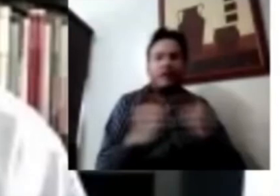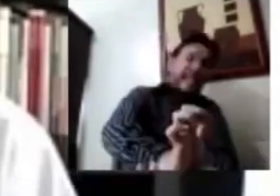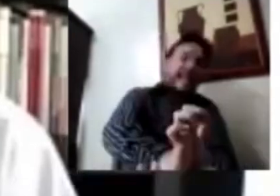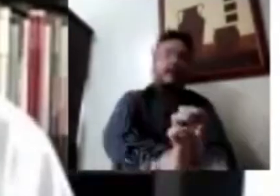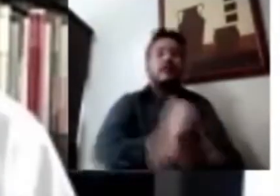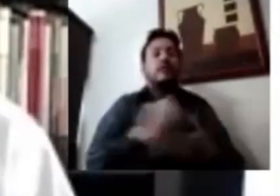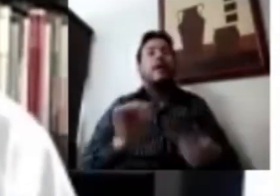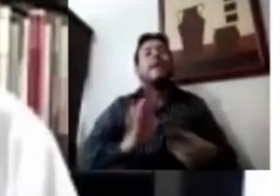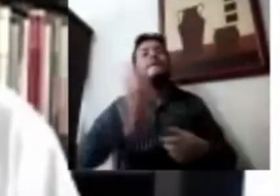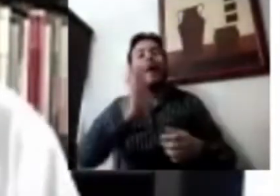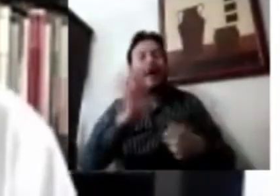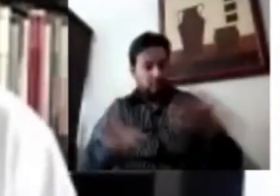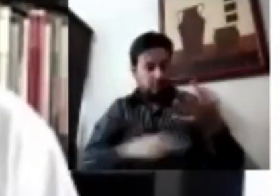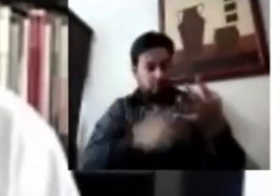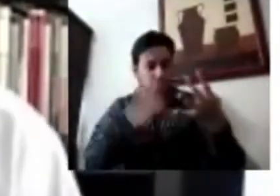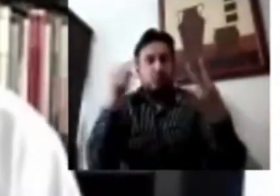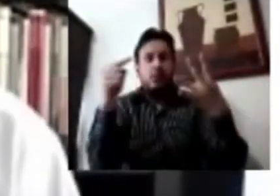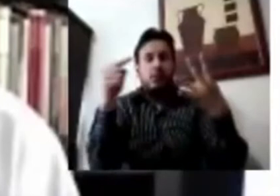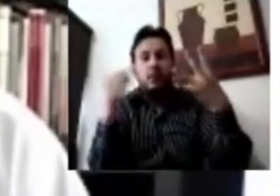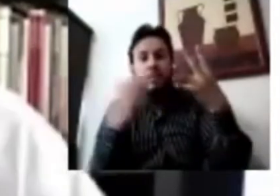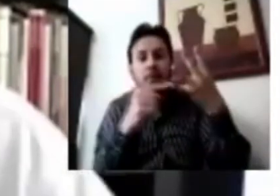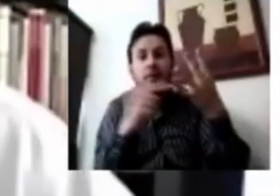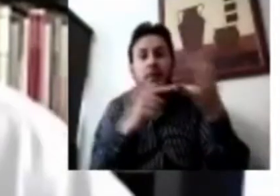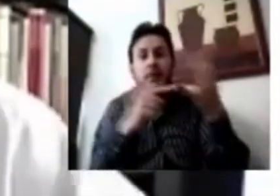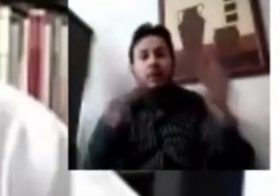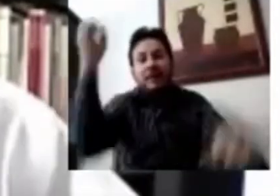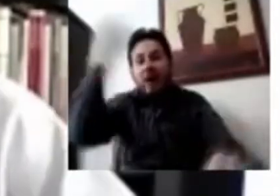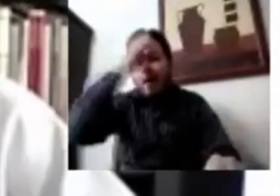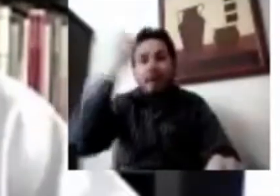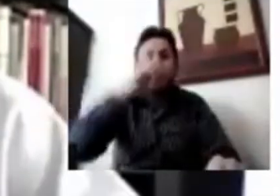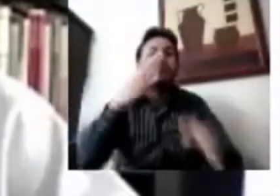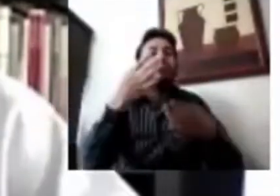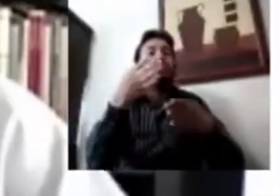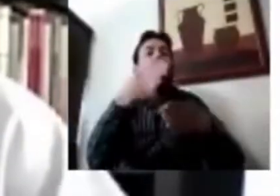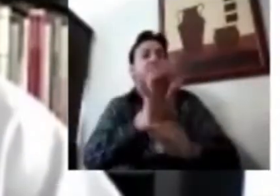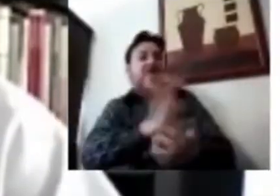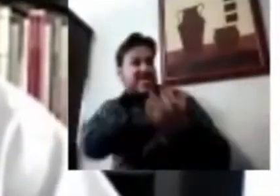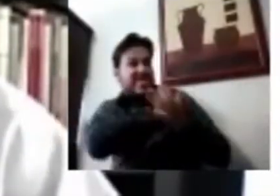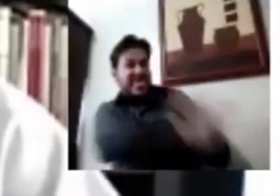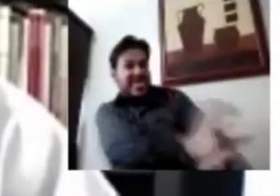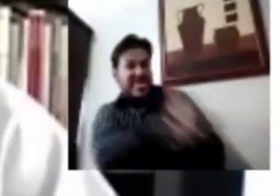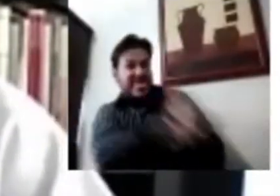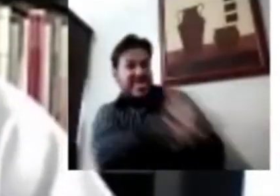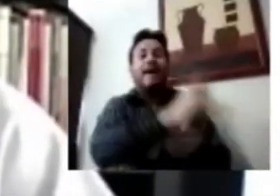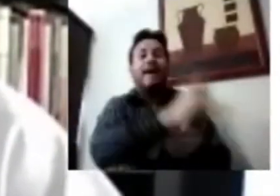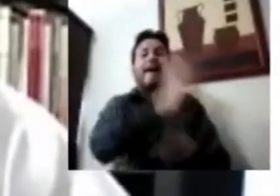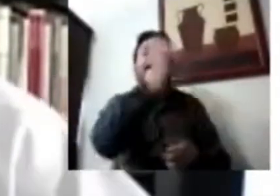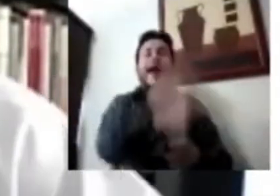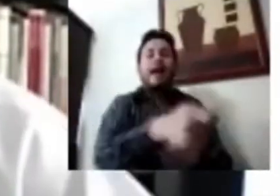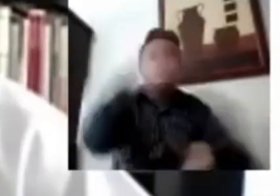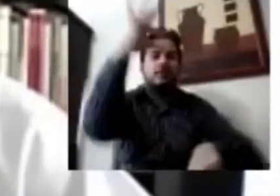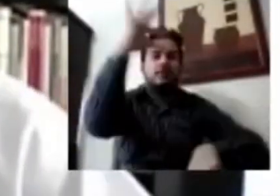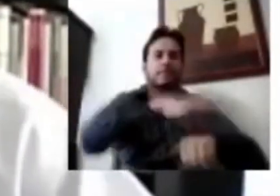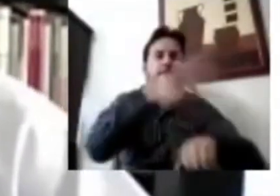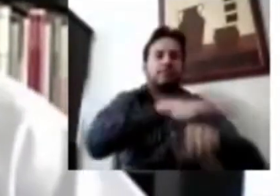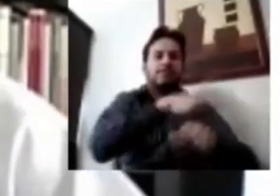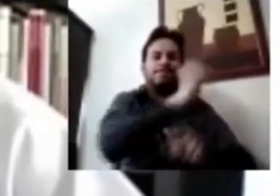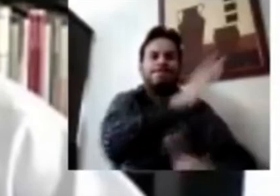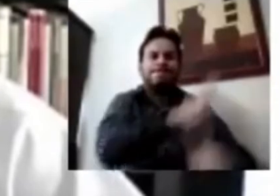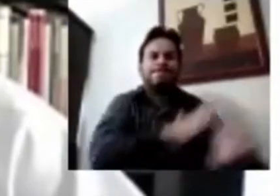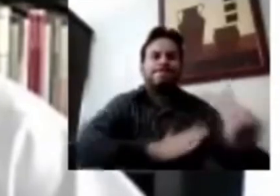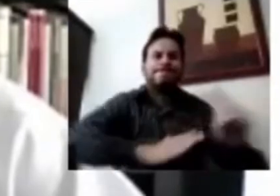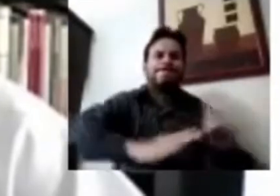punto 4, la opinión sobre el personal de salud. Hemos medido, no solamente desde el inicio de la